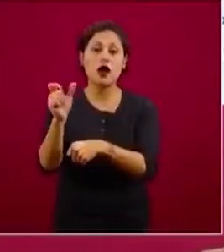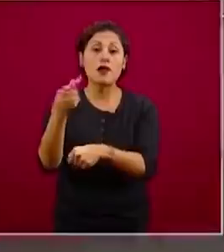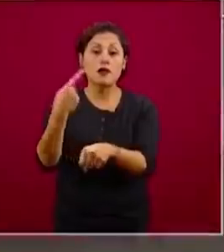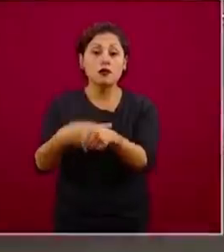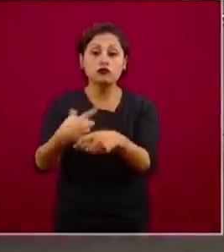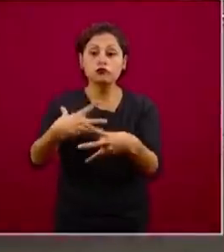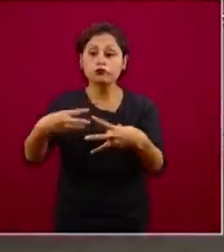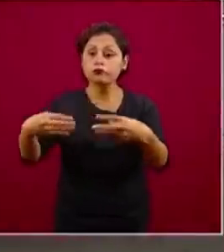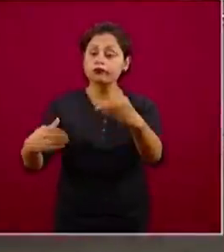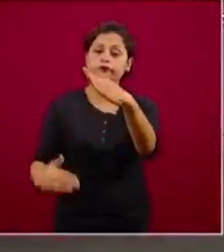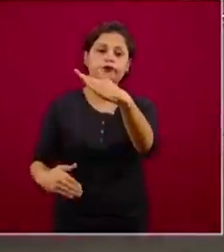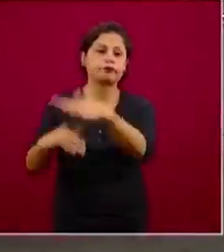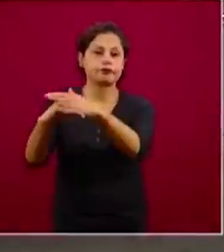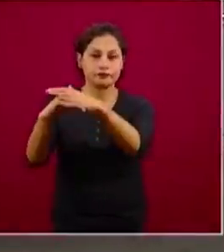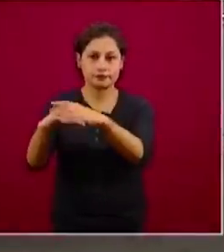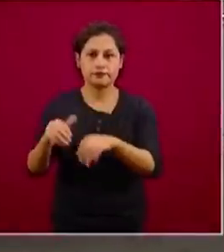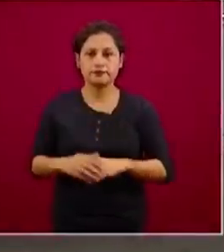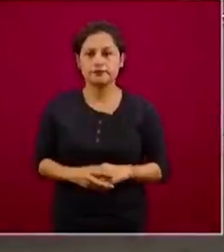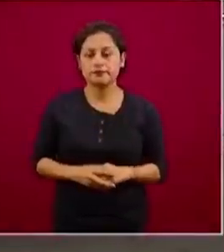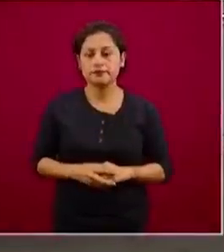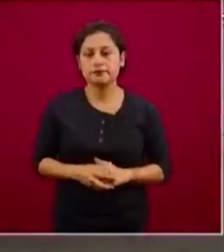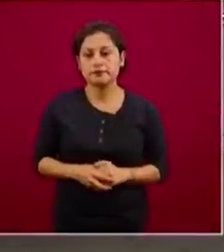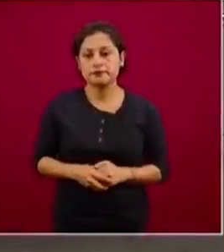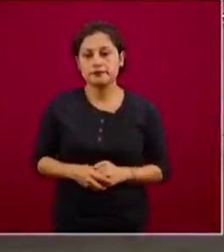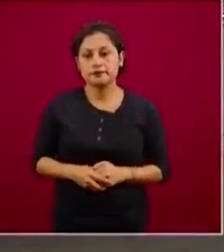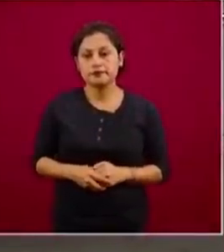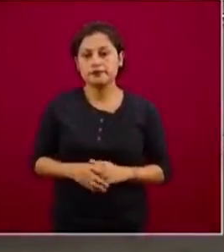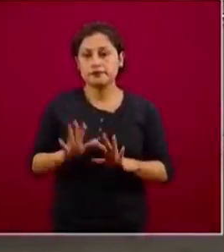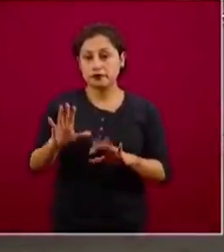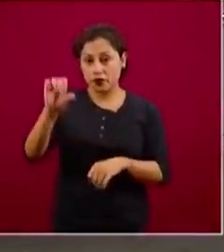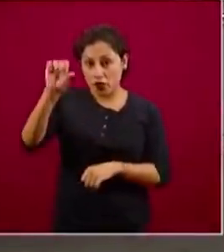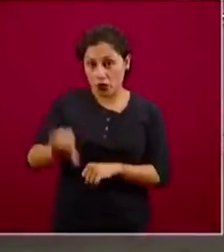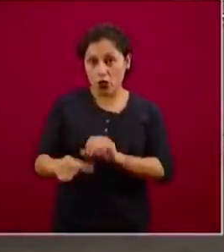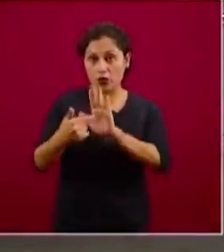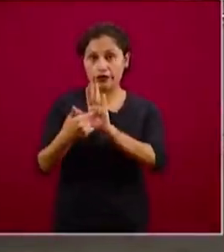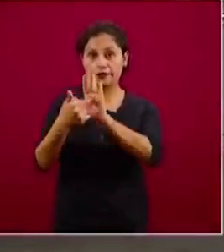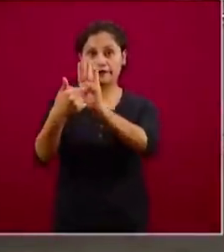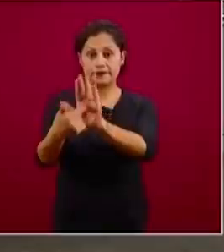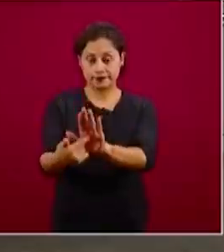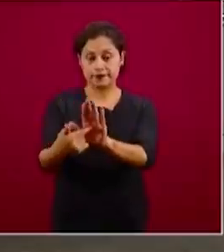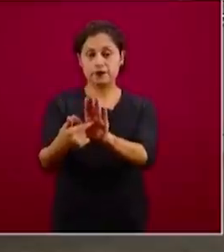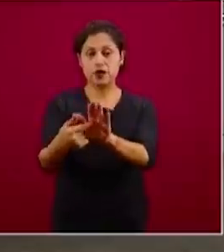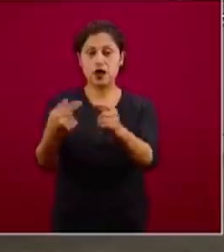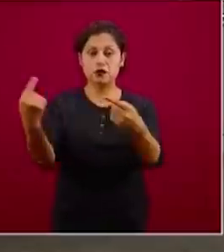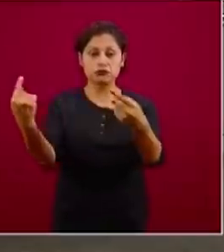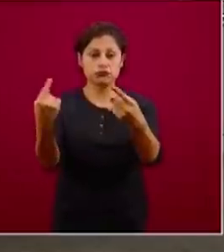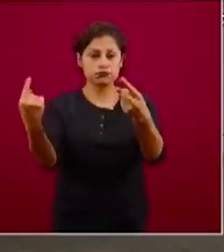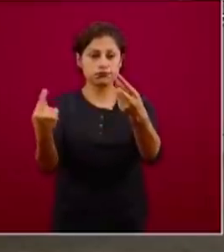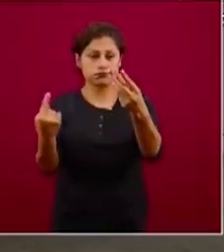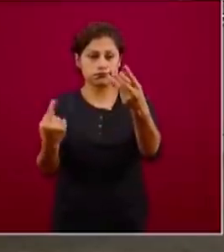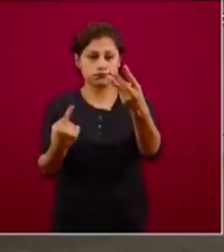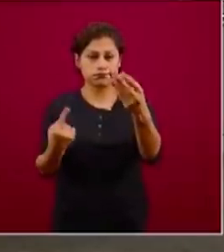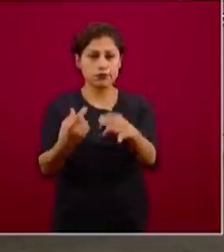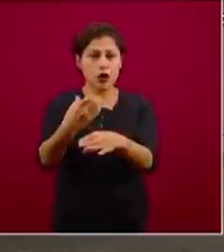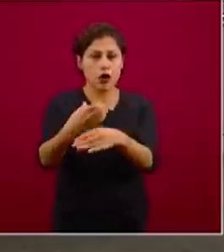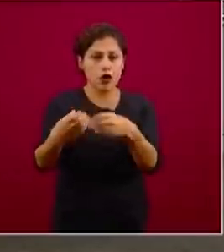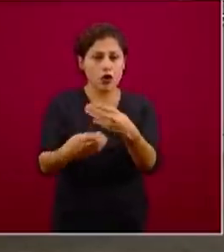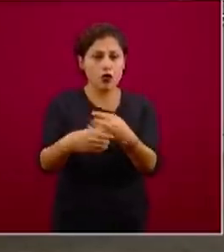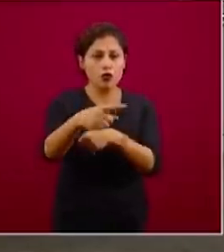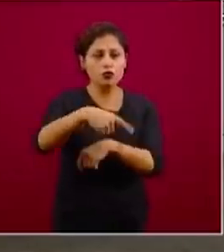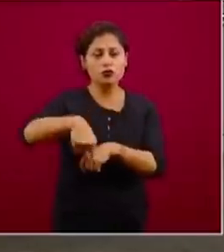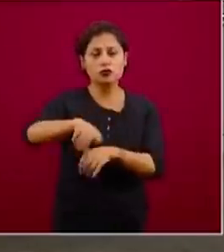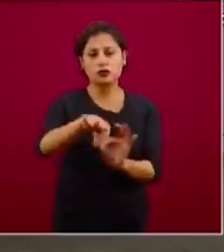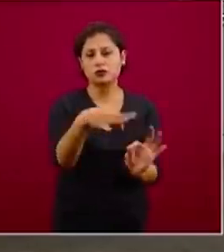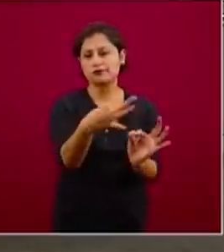Hoy estamos presentando, quiero dejarlo muy claro, el mecanismo, los elementos, las herramientas que están disponibles, ya se completan